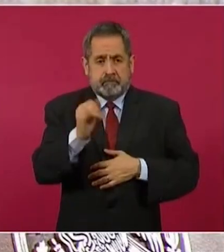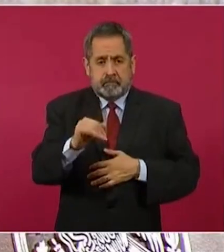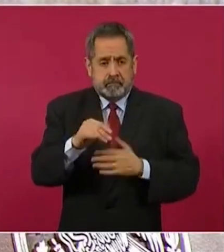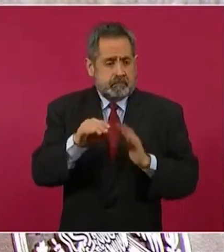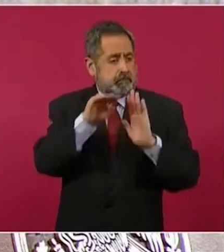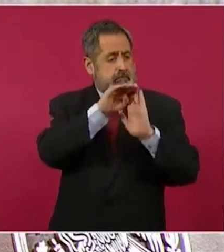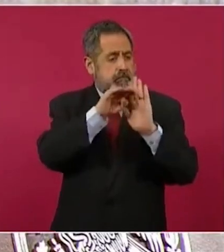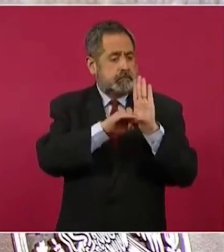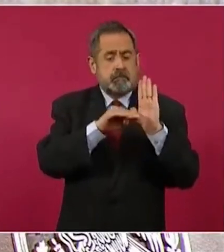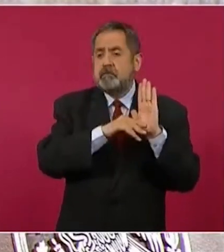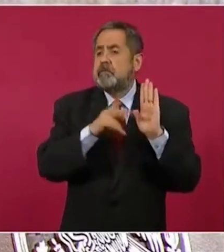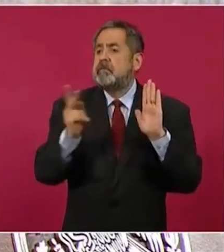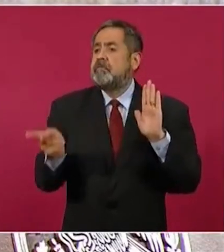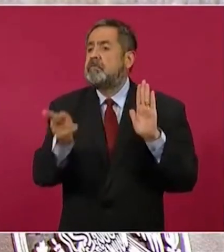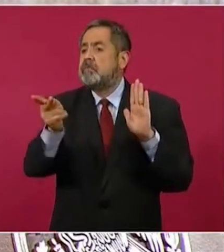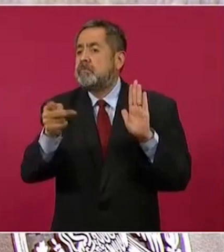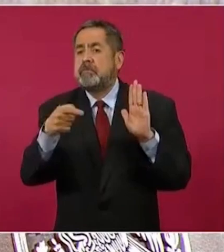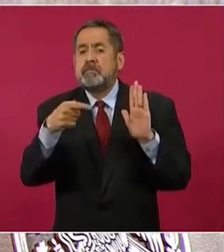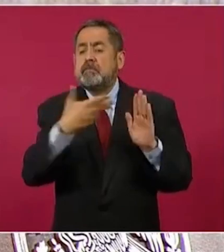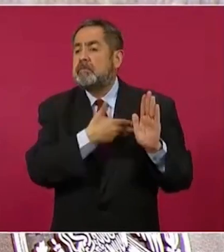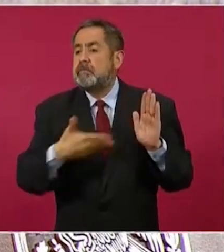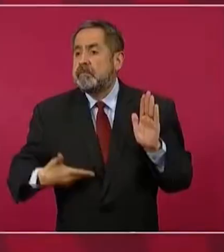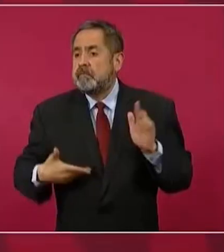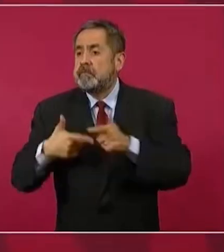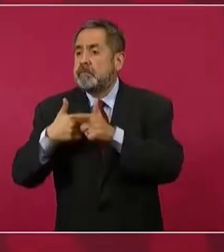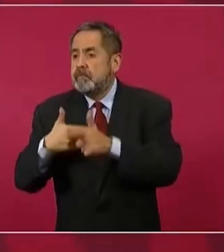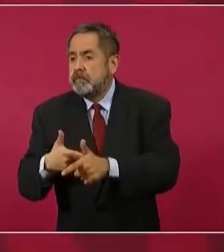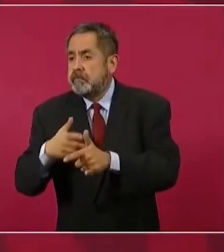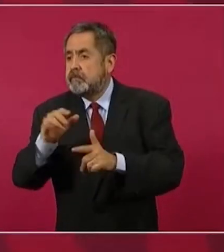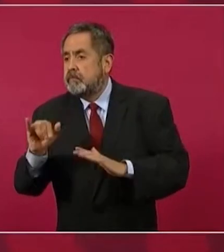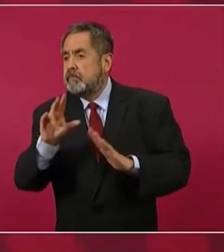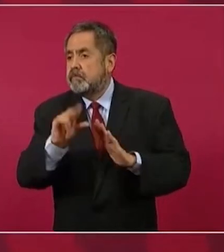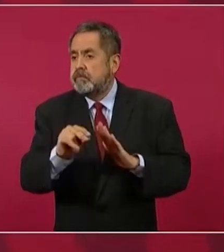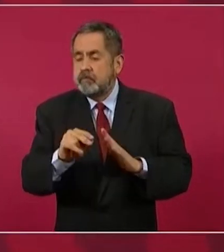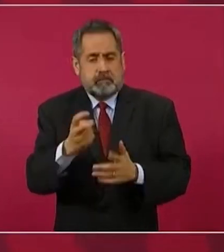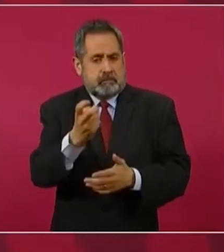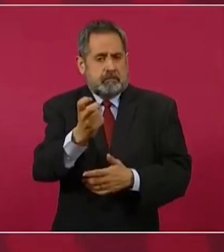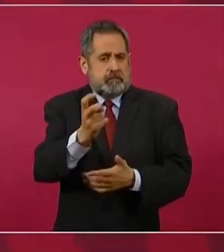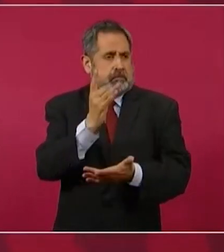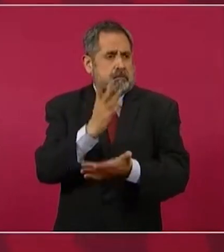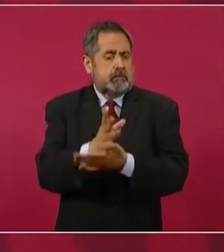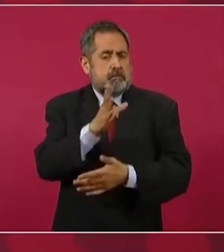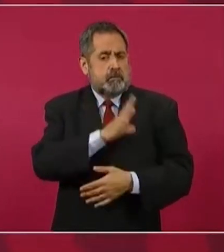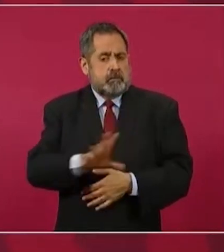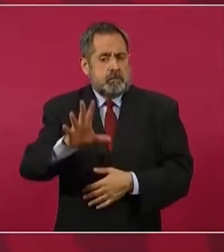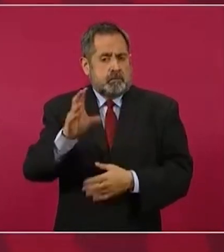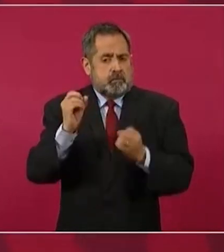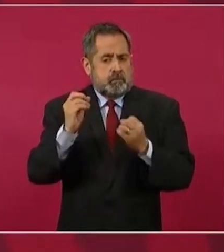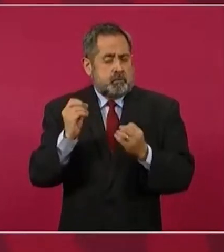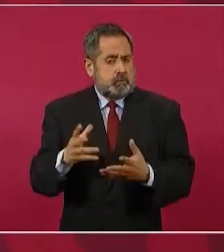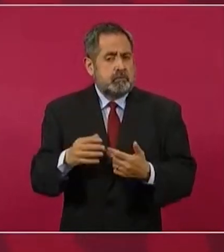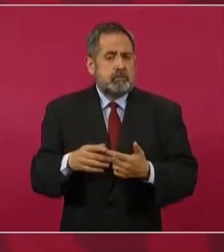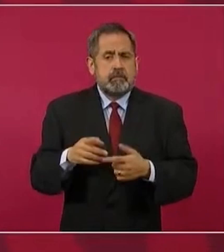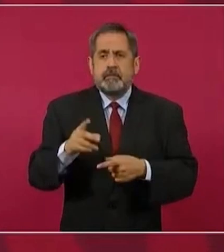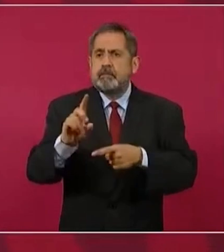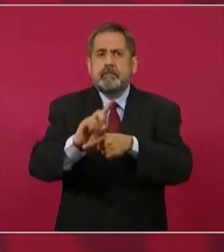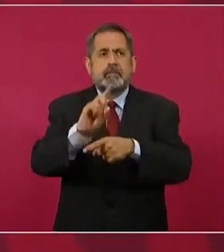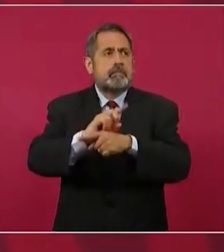que esto es único, porque desde hace